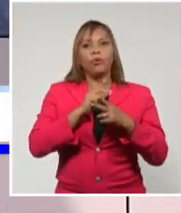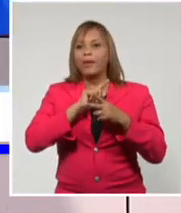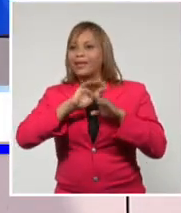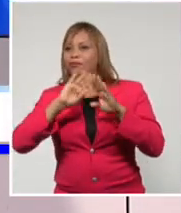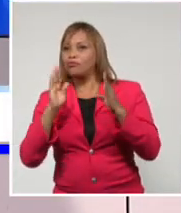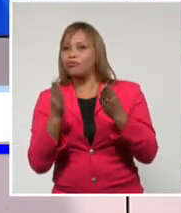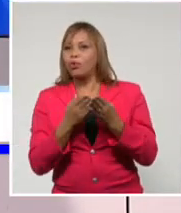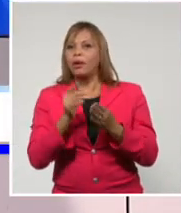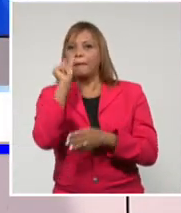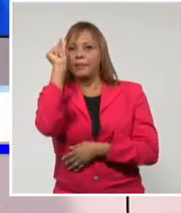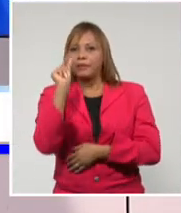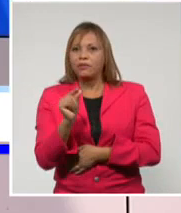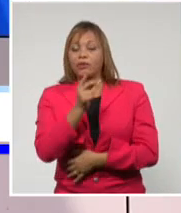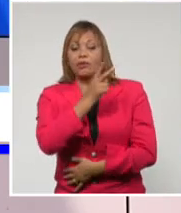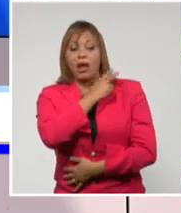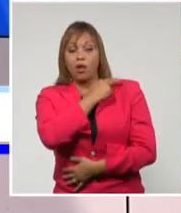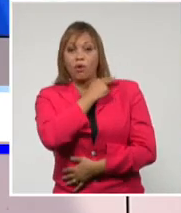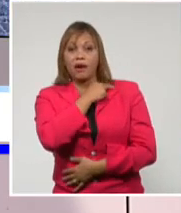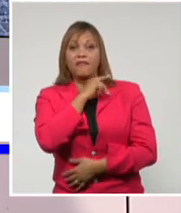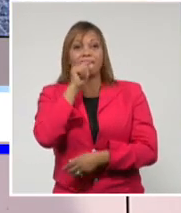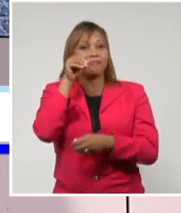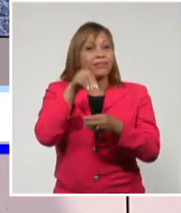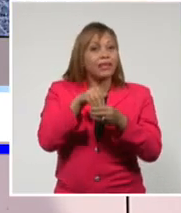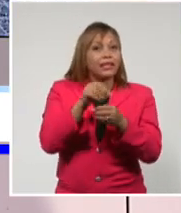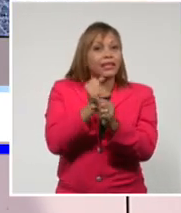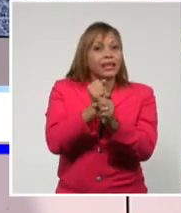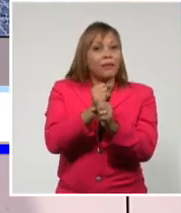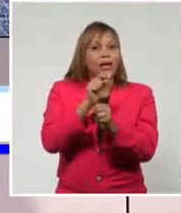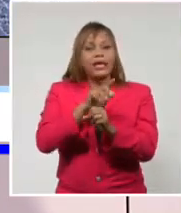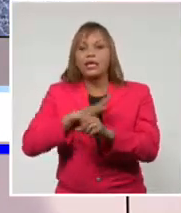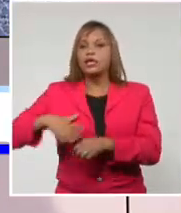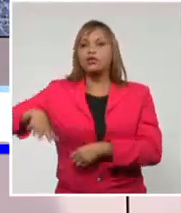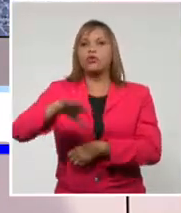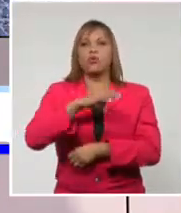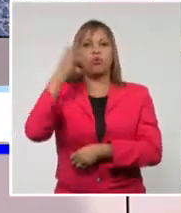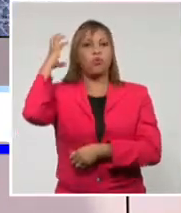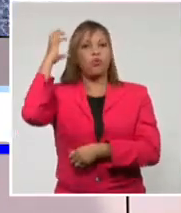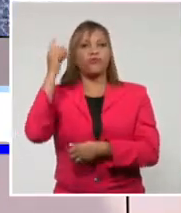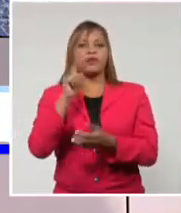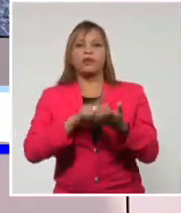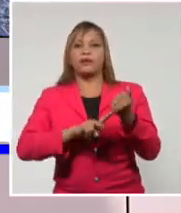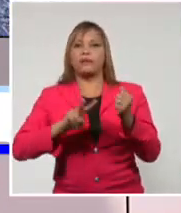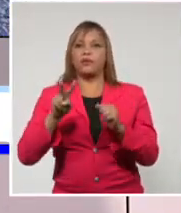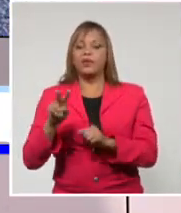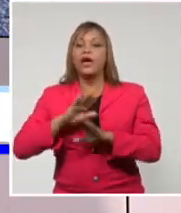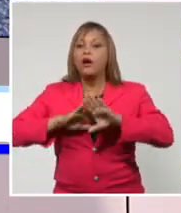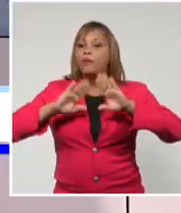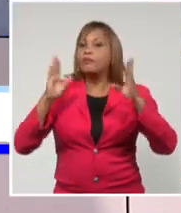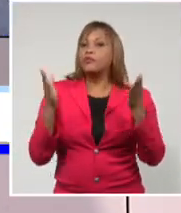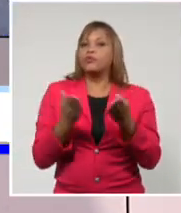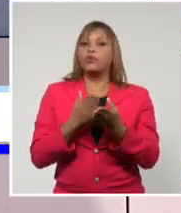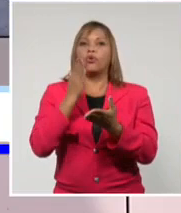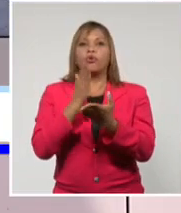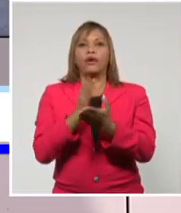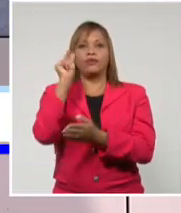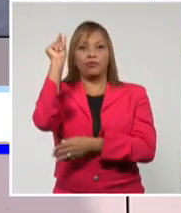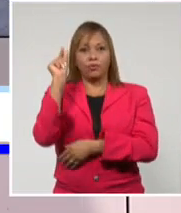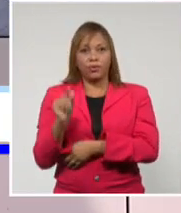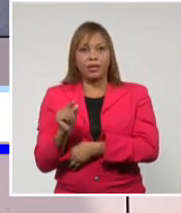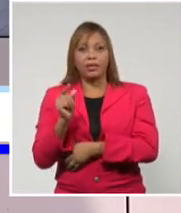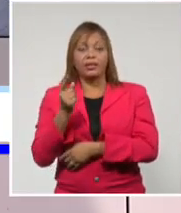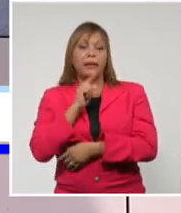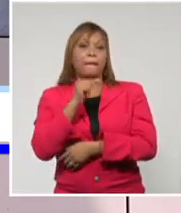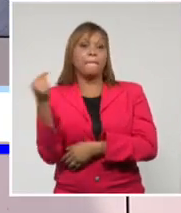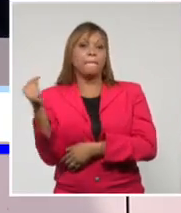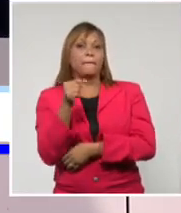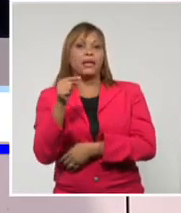a administrativos del sector de educación y también a los gobiernos locales. Que hoy todos los estudiantes cubanos, con excepción de los pinareños,